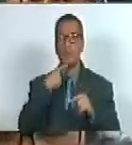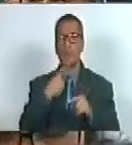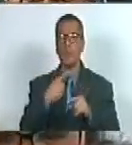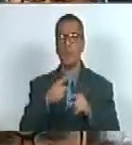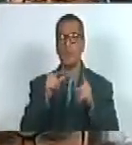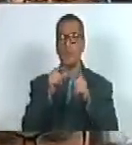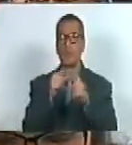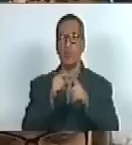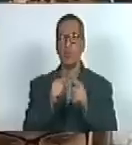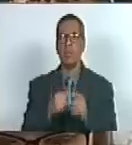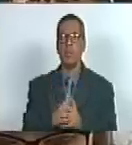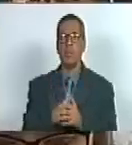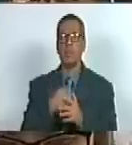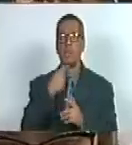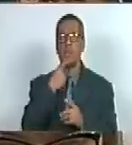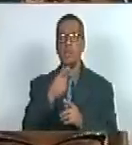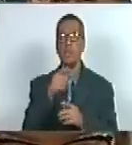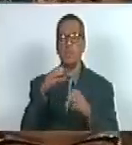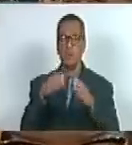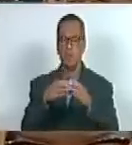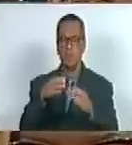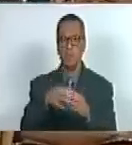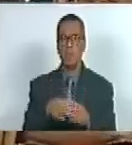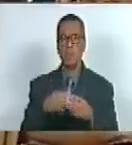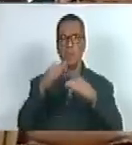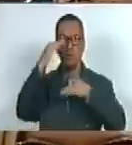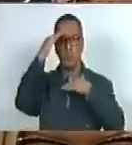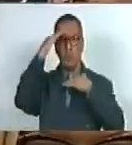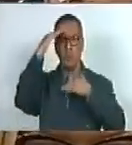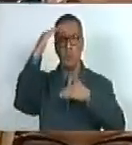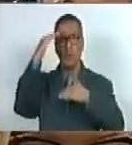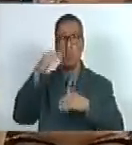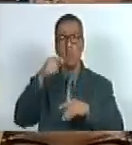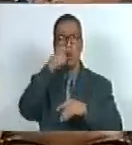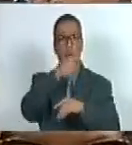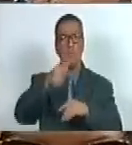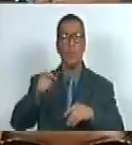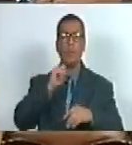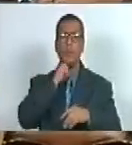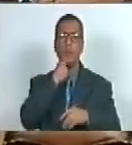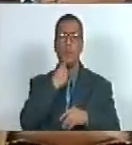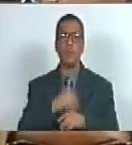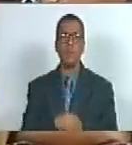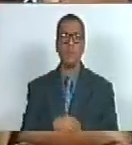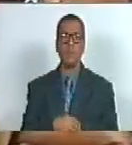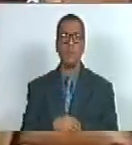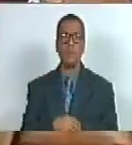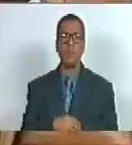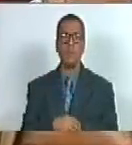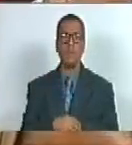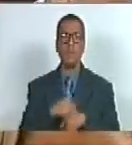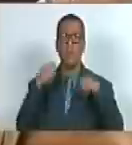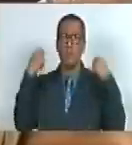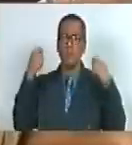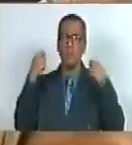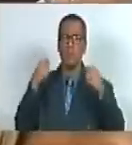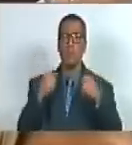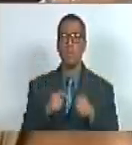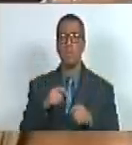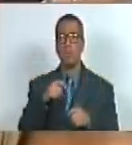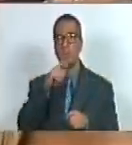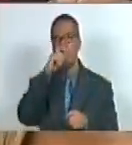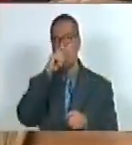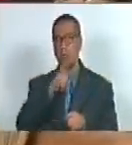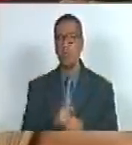palabra para desde este parlamento saludar al pueblo ruso por la celebración la conmemoración